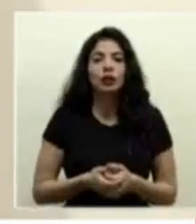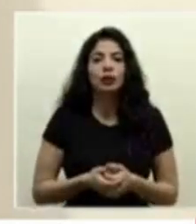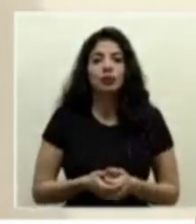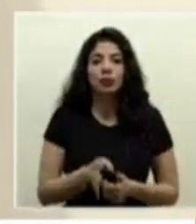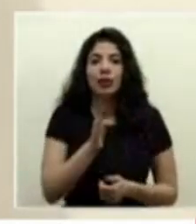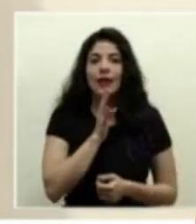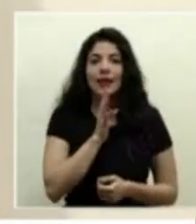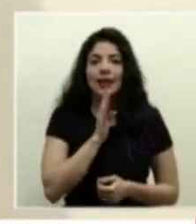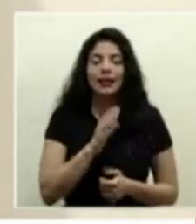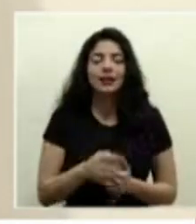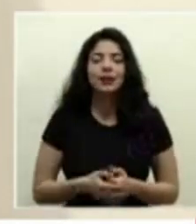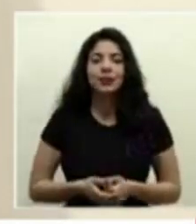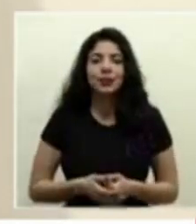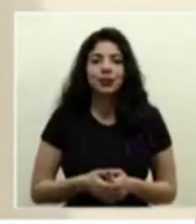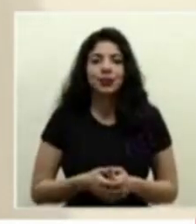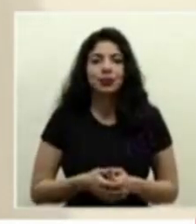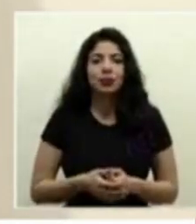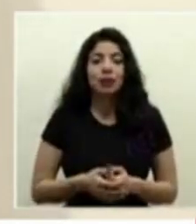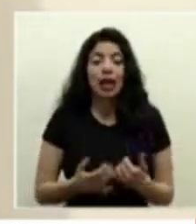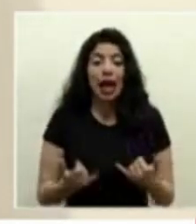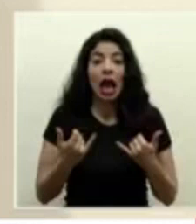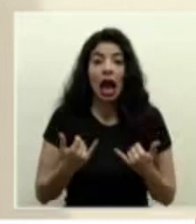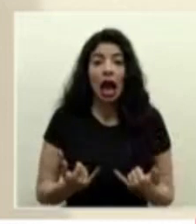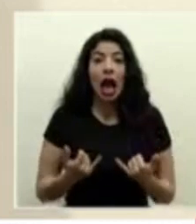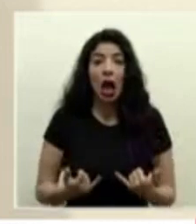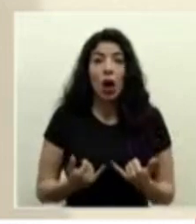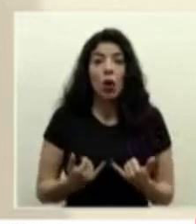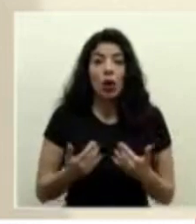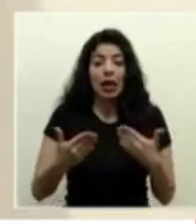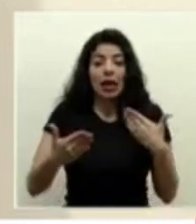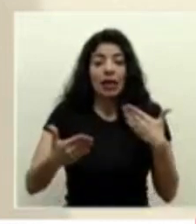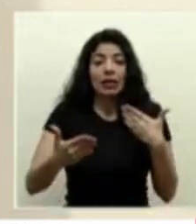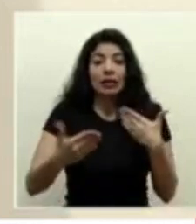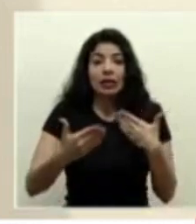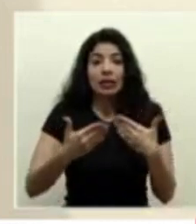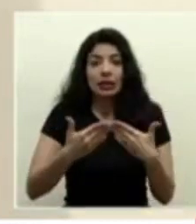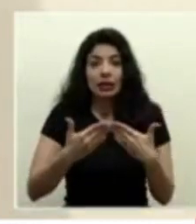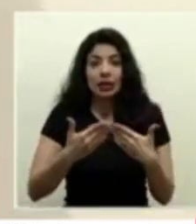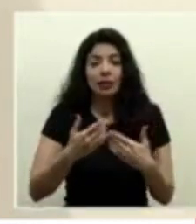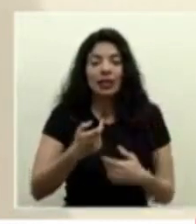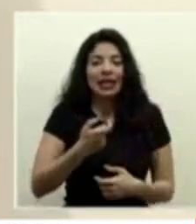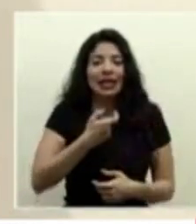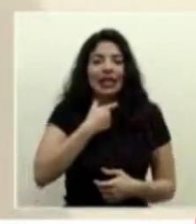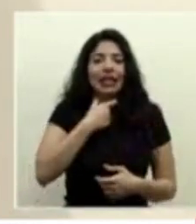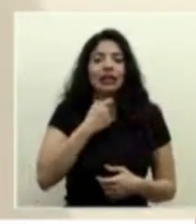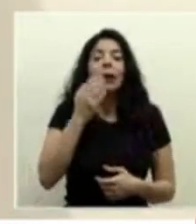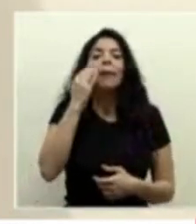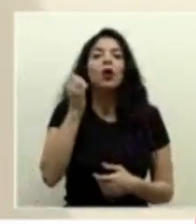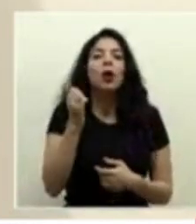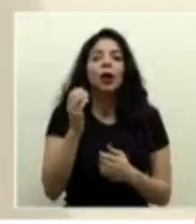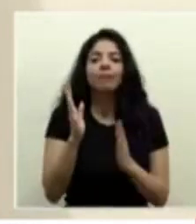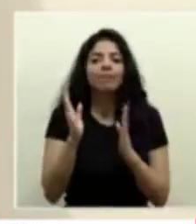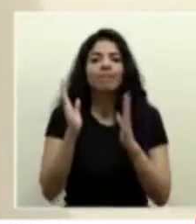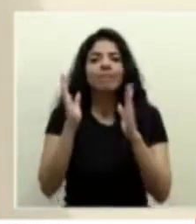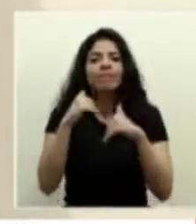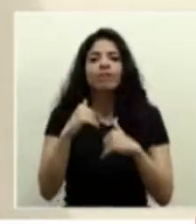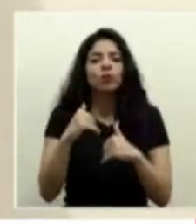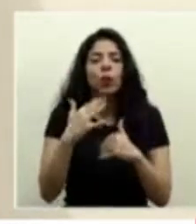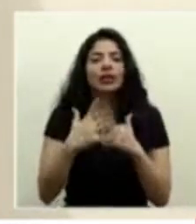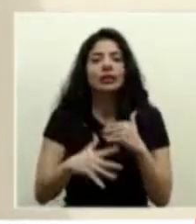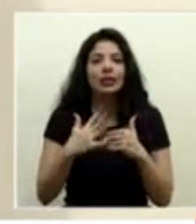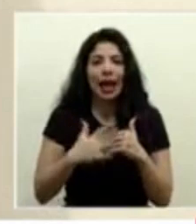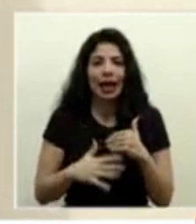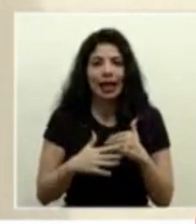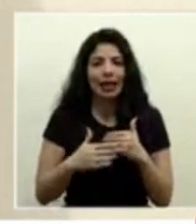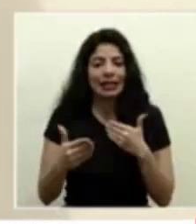abordar es que estamos a vísperas de una crisis por desabastecimiento de